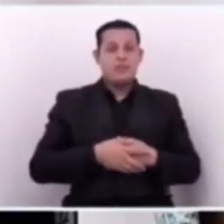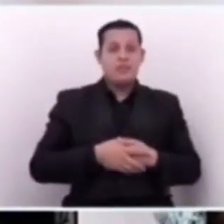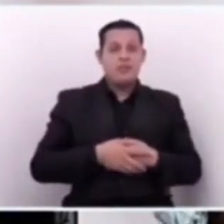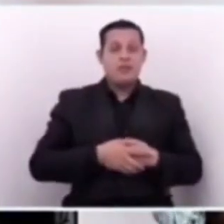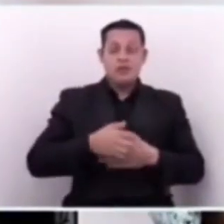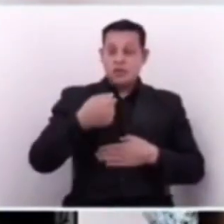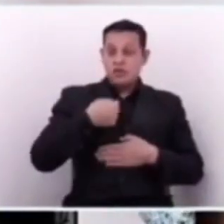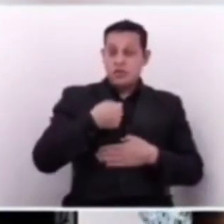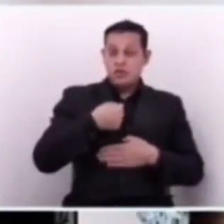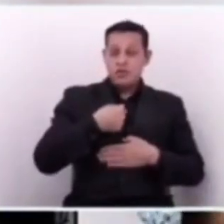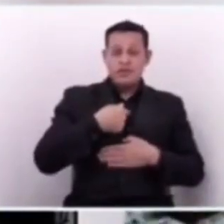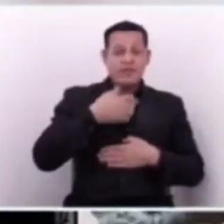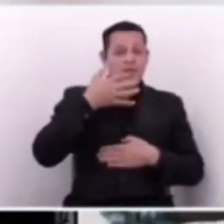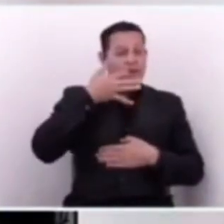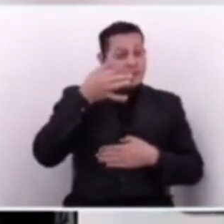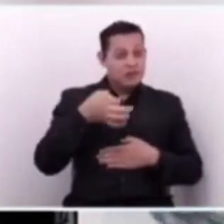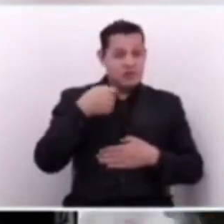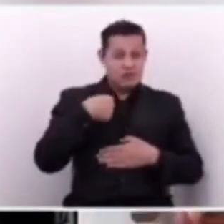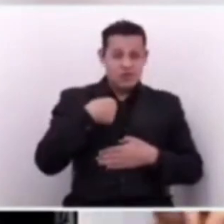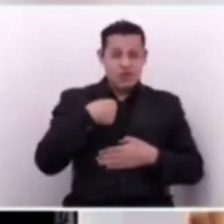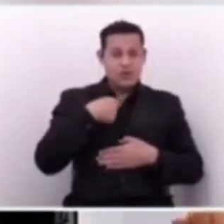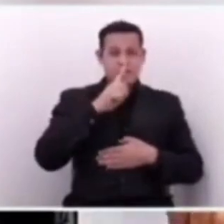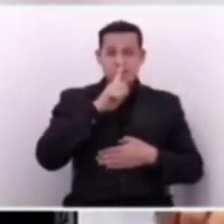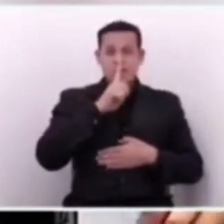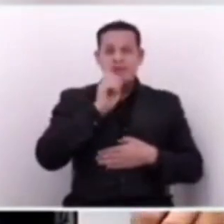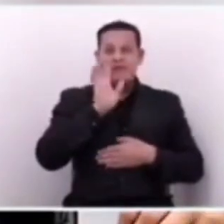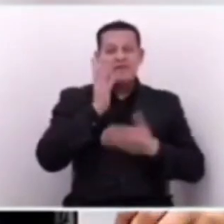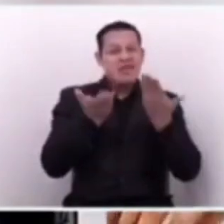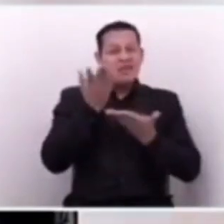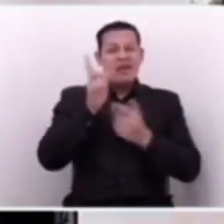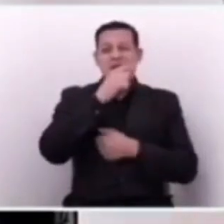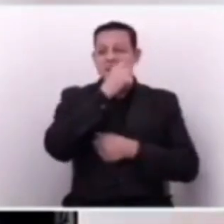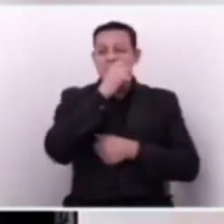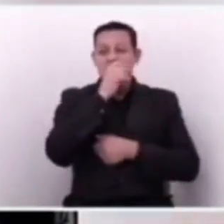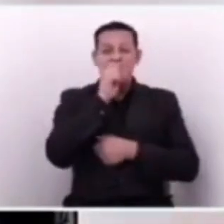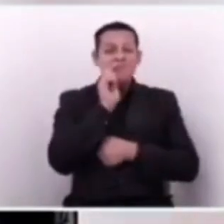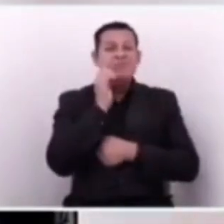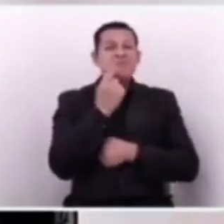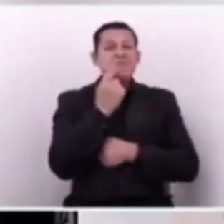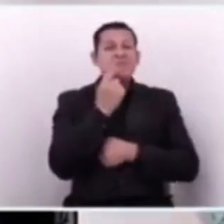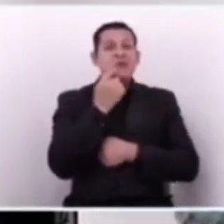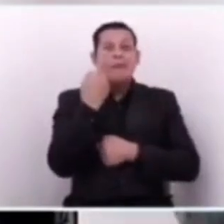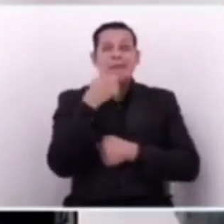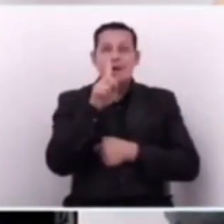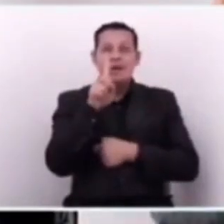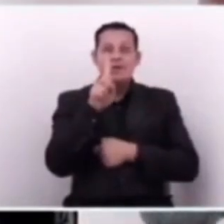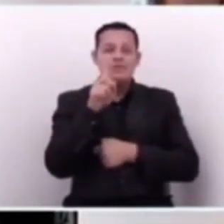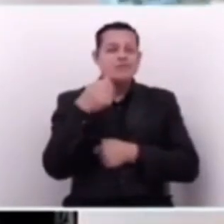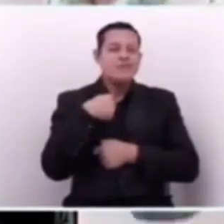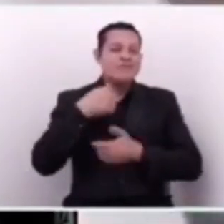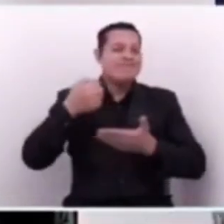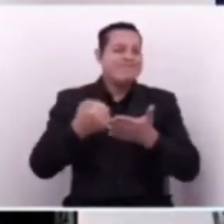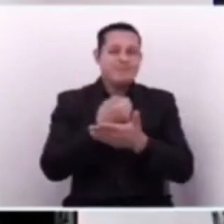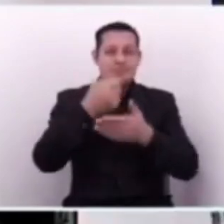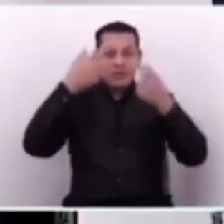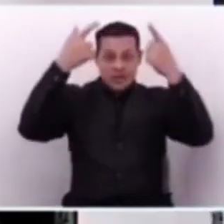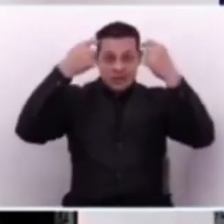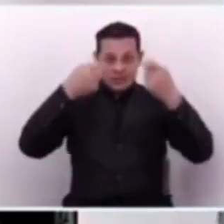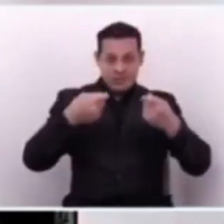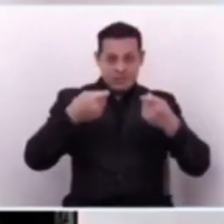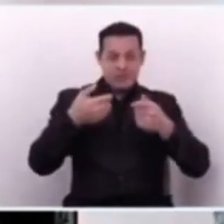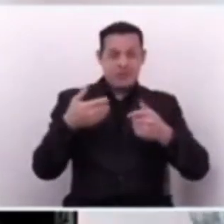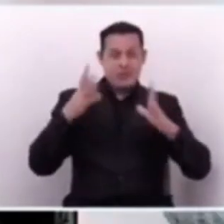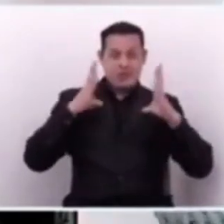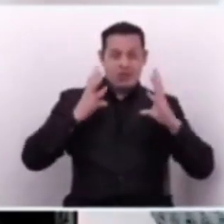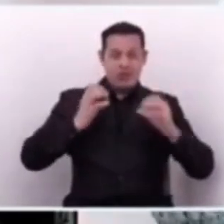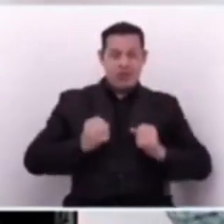Y obviamente yo, miren, yo podría no decir absolutamente nada, pero fíjense que le voy a reventar una burbujita más. El presupuesto